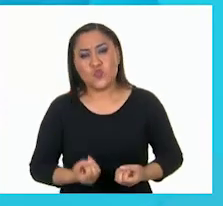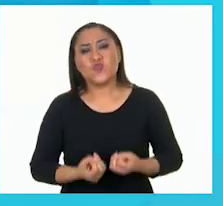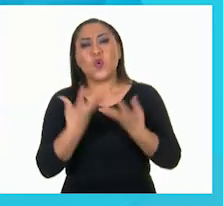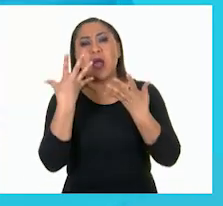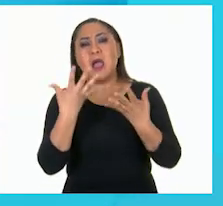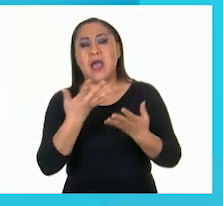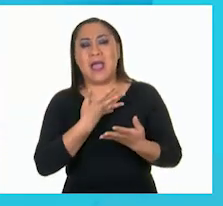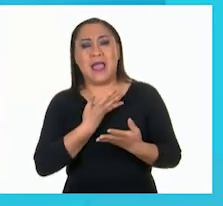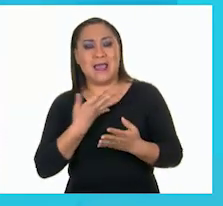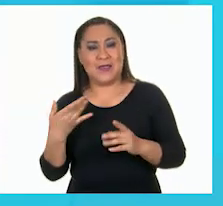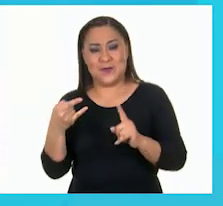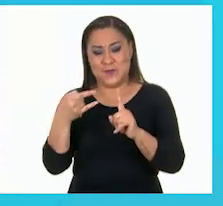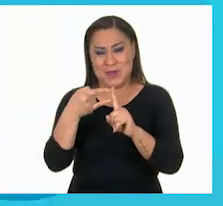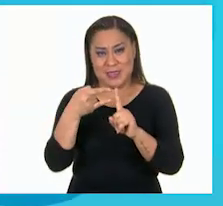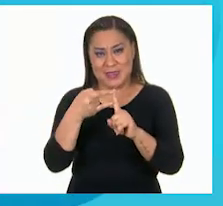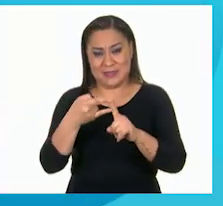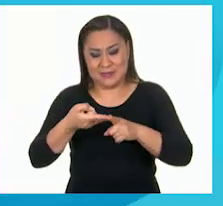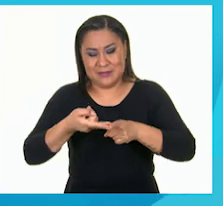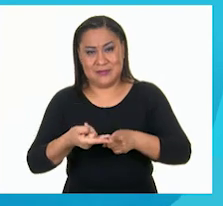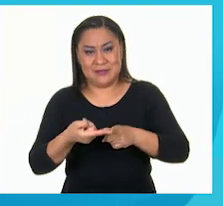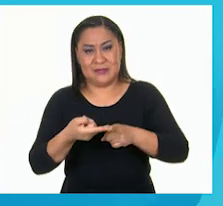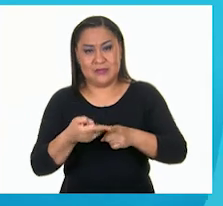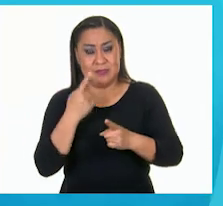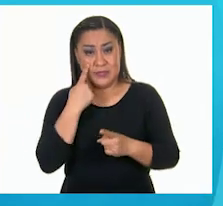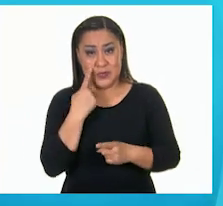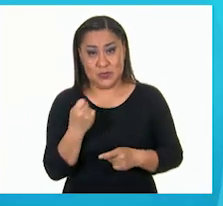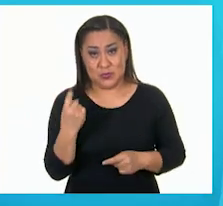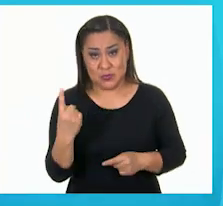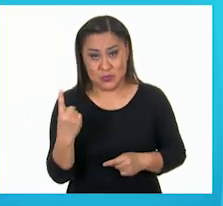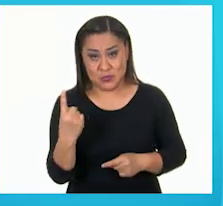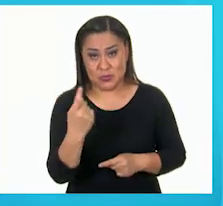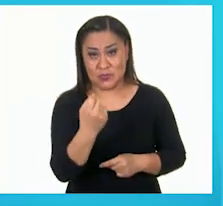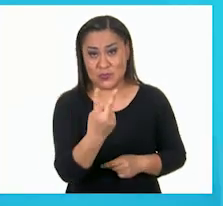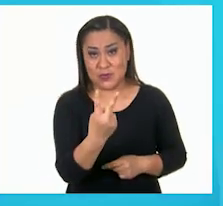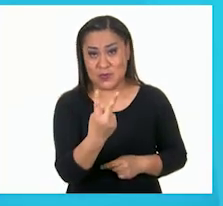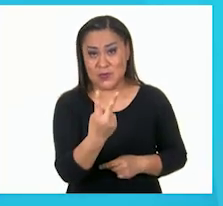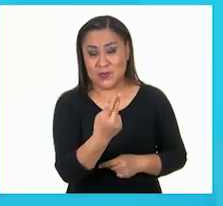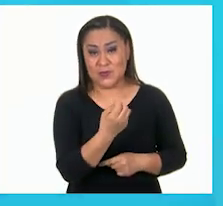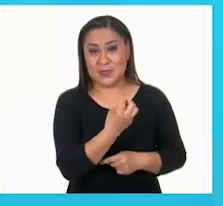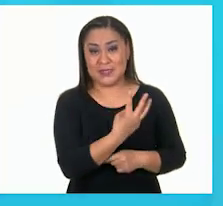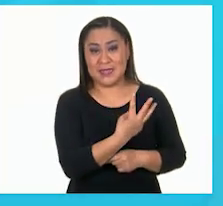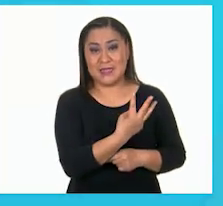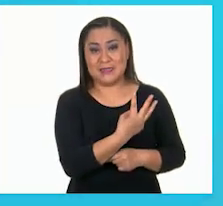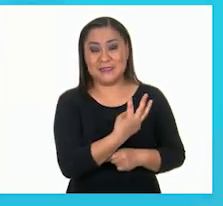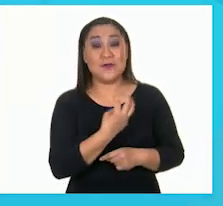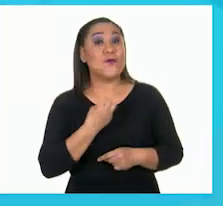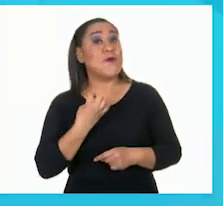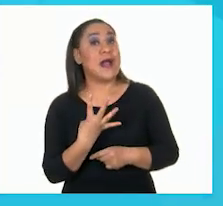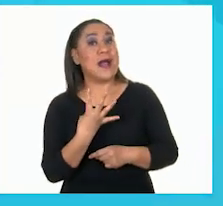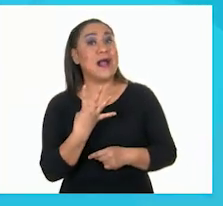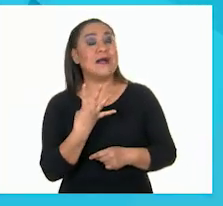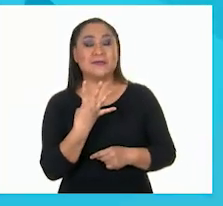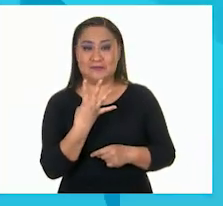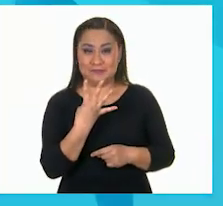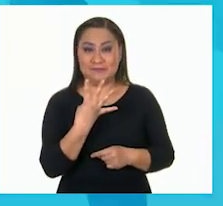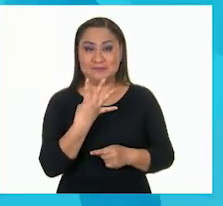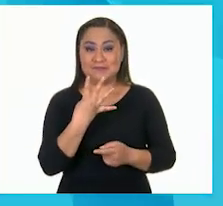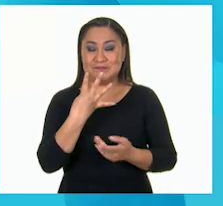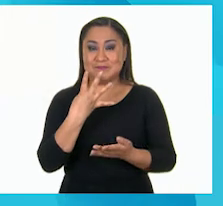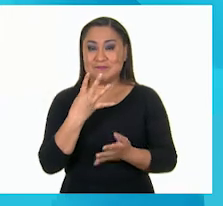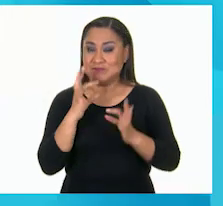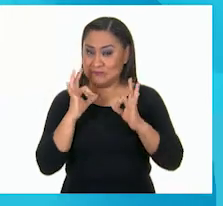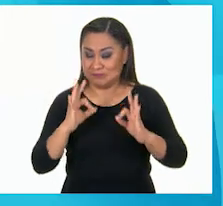pirámide cuadrangular. Son... Una, dos, tres, cuatro. Caras